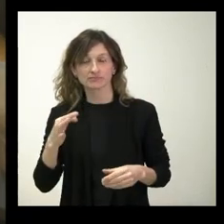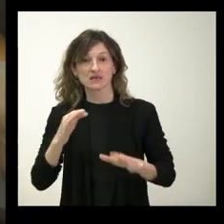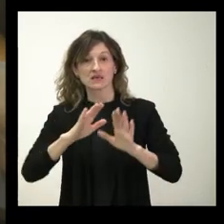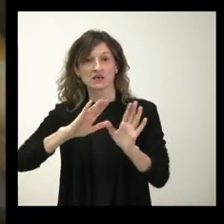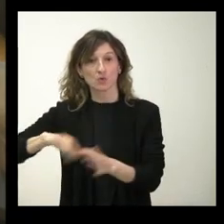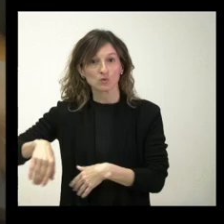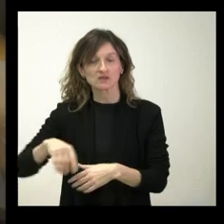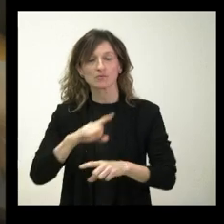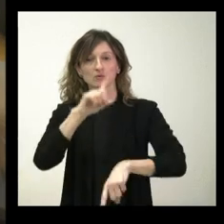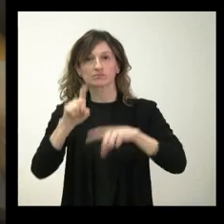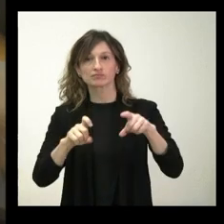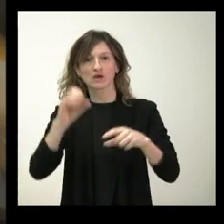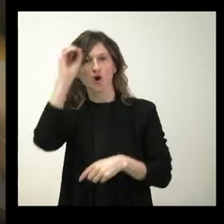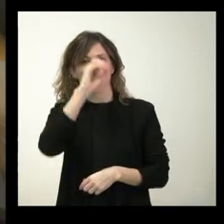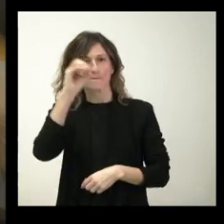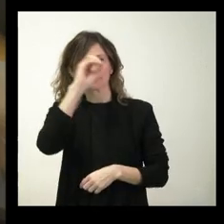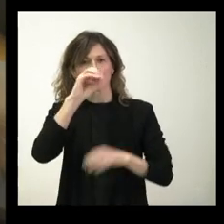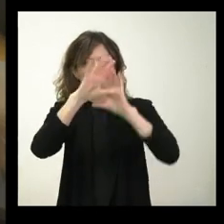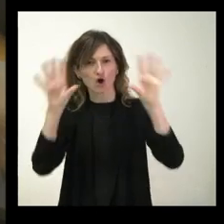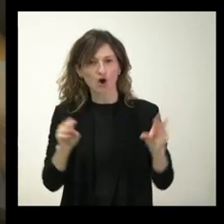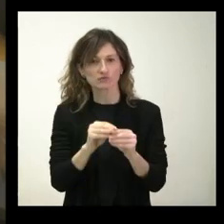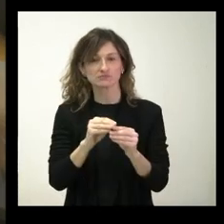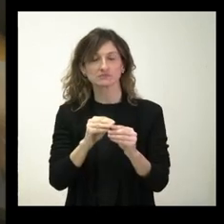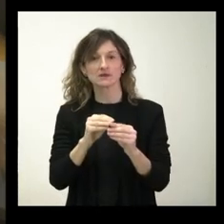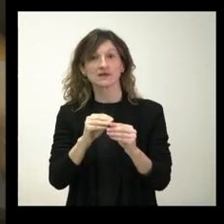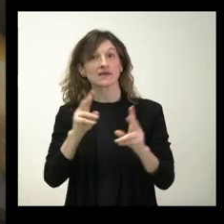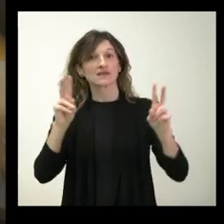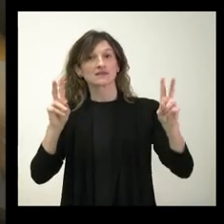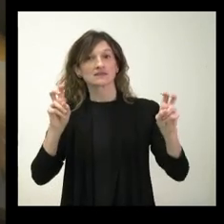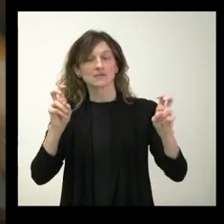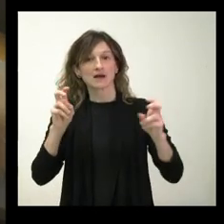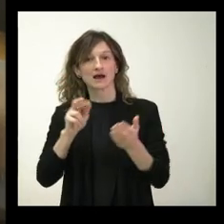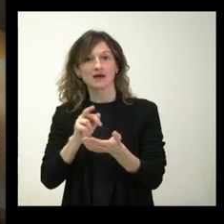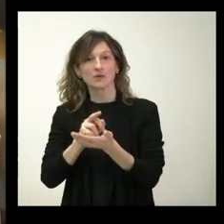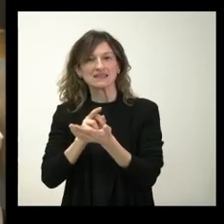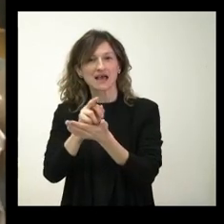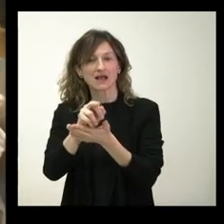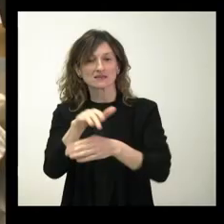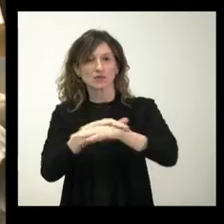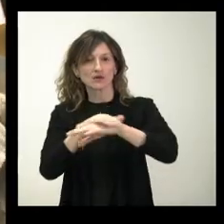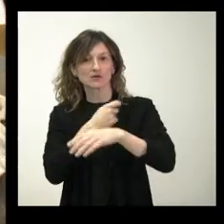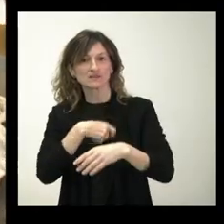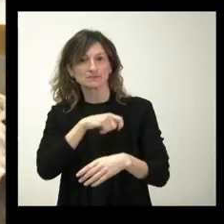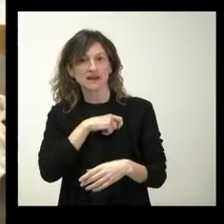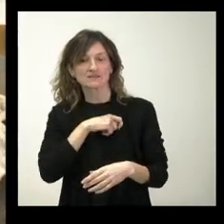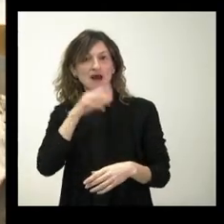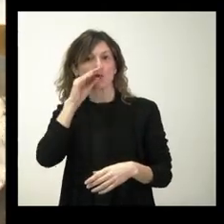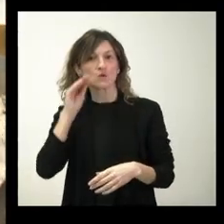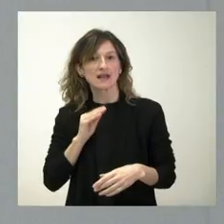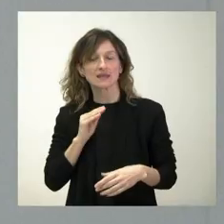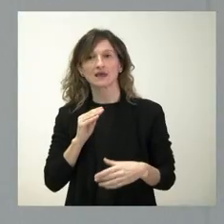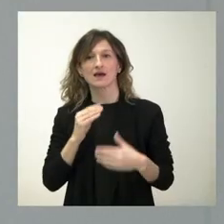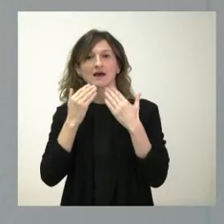quería que nos valorara, como Gobierno de Castilla y León, qué opinión tienen sobre el envío de tanques por parte del Gobierno de España a Ucrania. Muchas gracias.